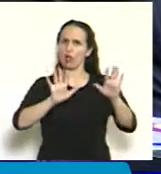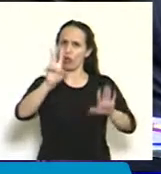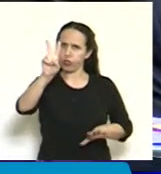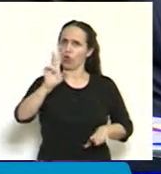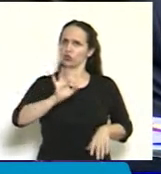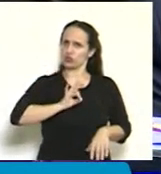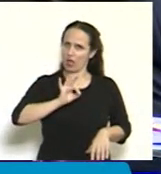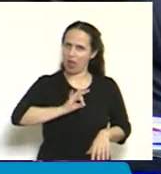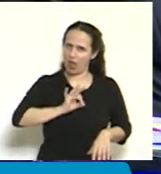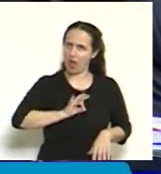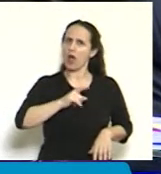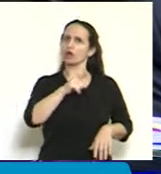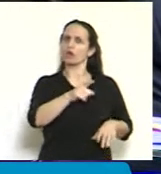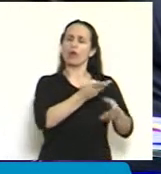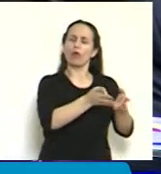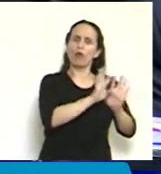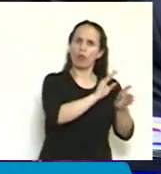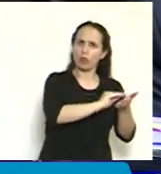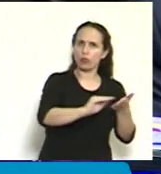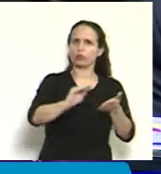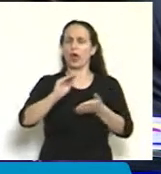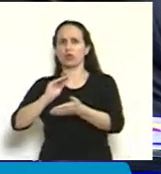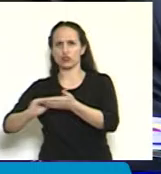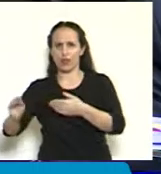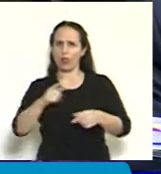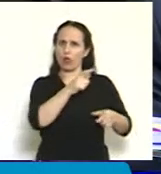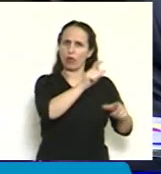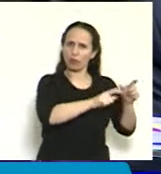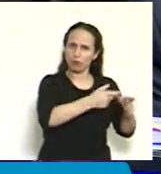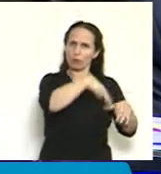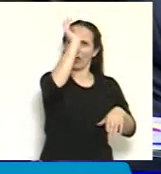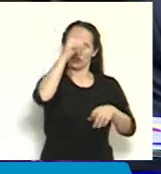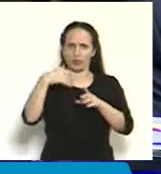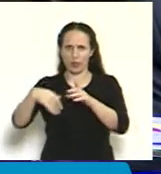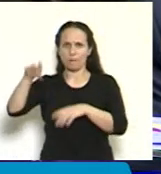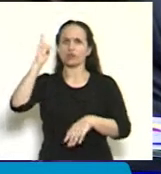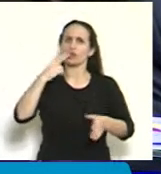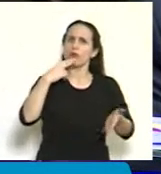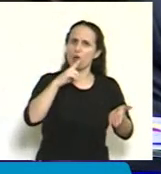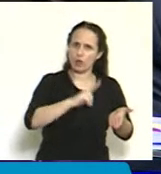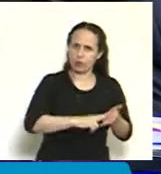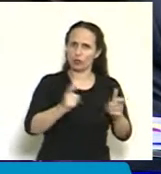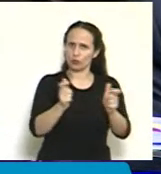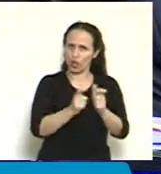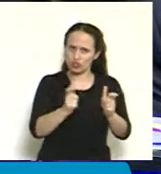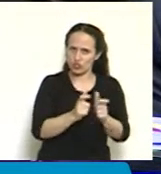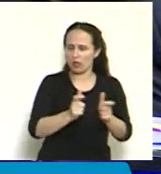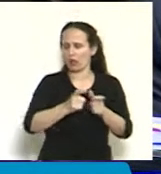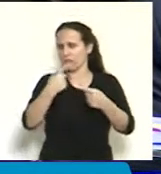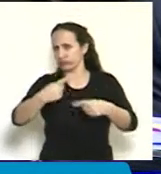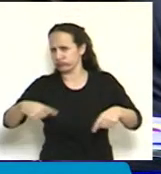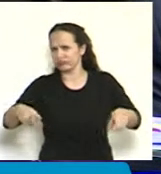absoluta en ambas cámaras, con ley de emergencia económica e impuesto al cheque, es decir, plata para distribuir